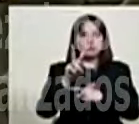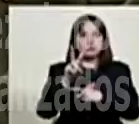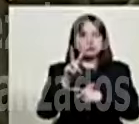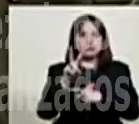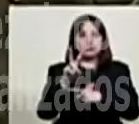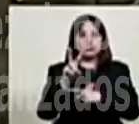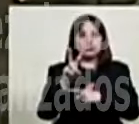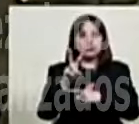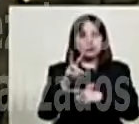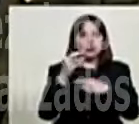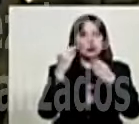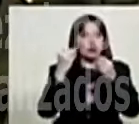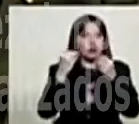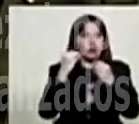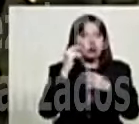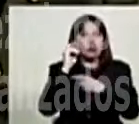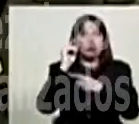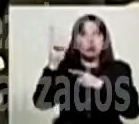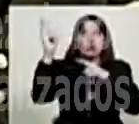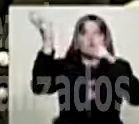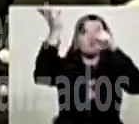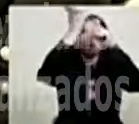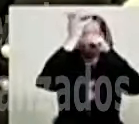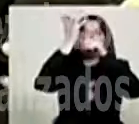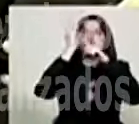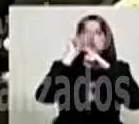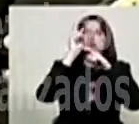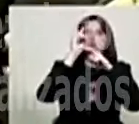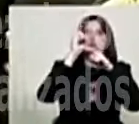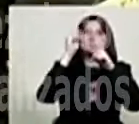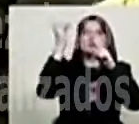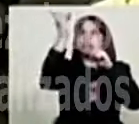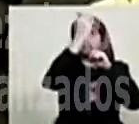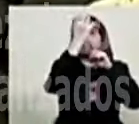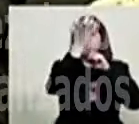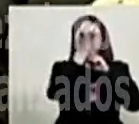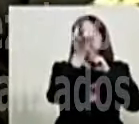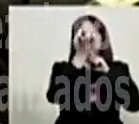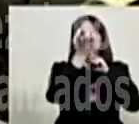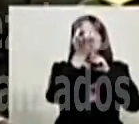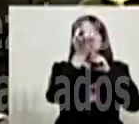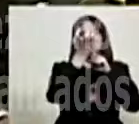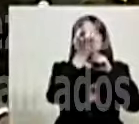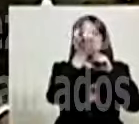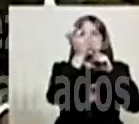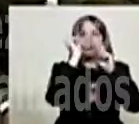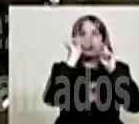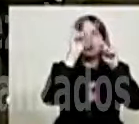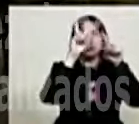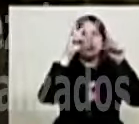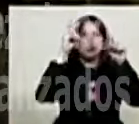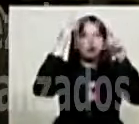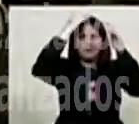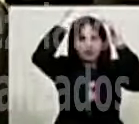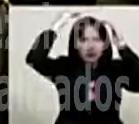ver el dron, que el dron se regresa, se posiciona encima de la cabeza de ellos.